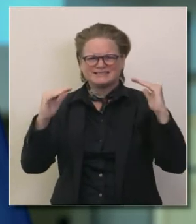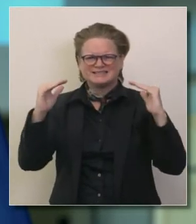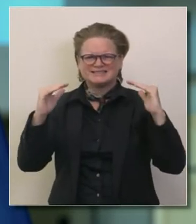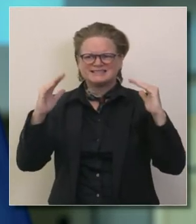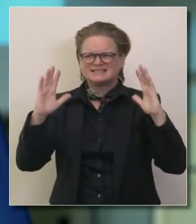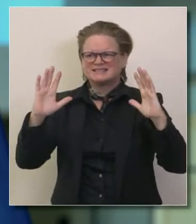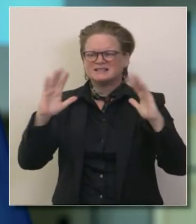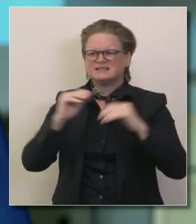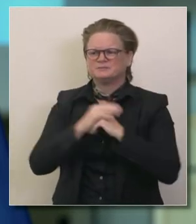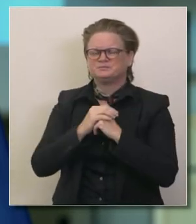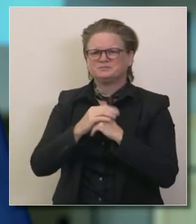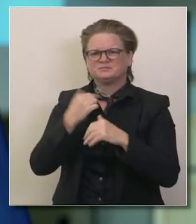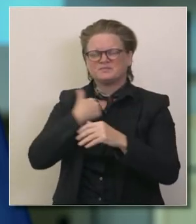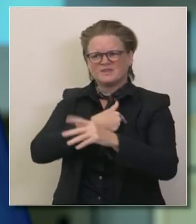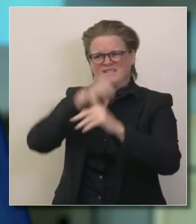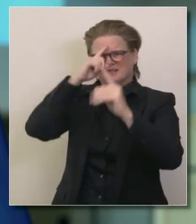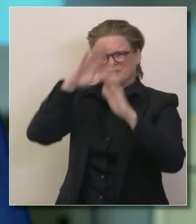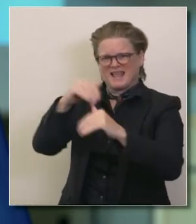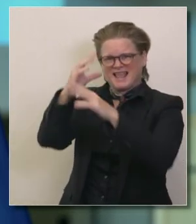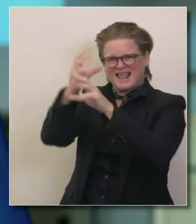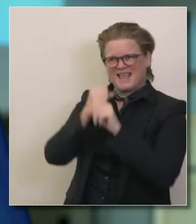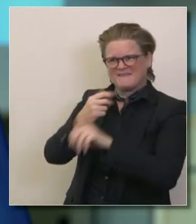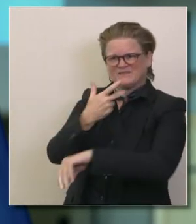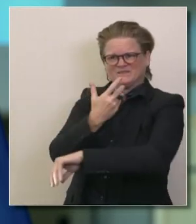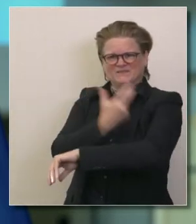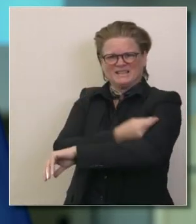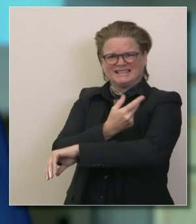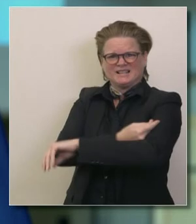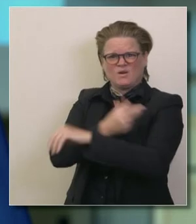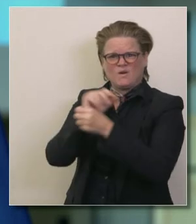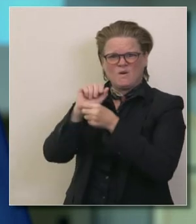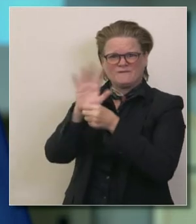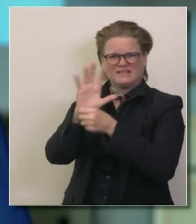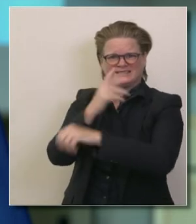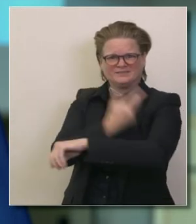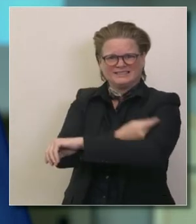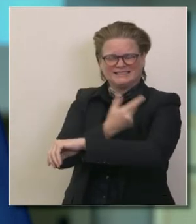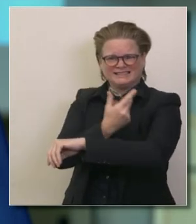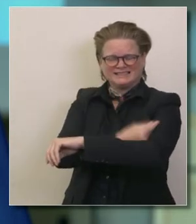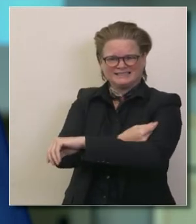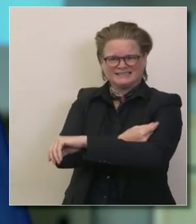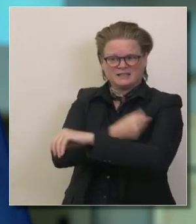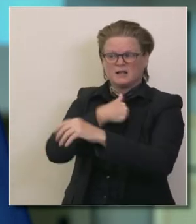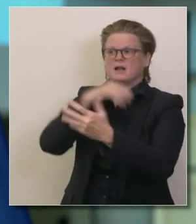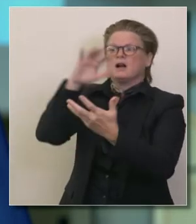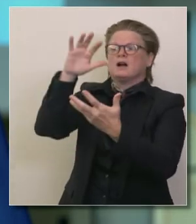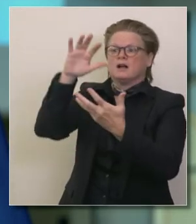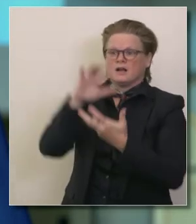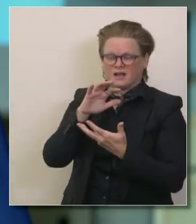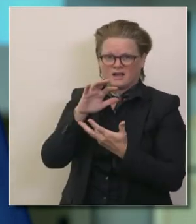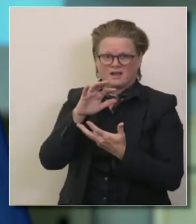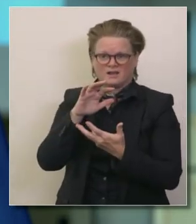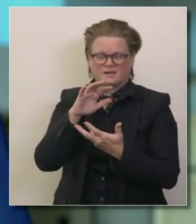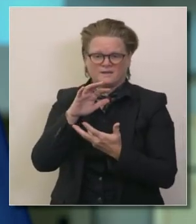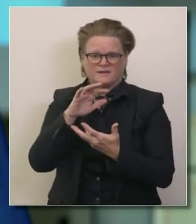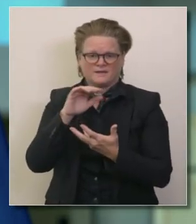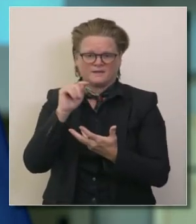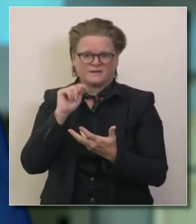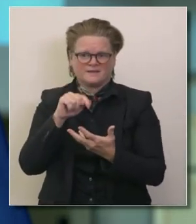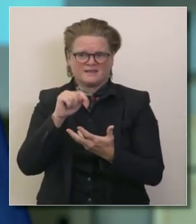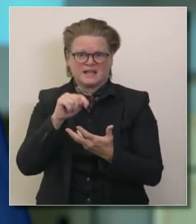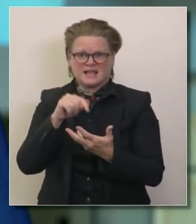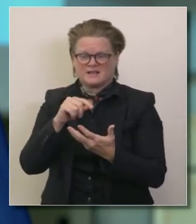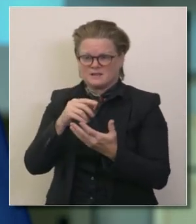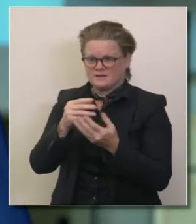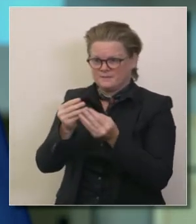dosis que veremos llegando a diciembre esas son las primeras dosis esas no serán recortadas a la mitad no estamos diciendo